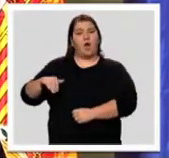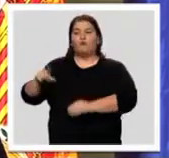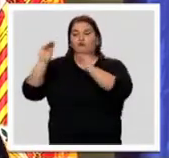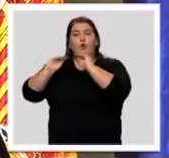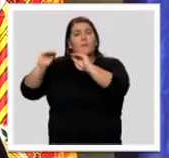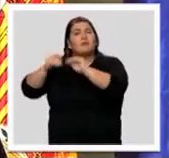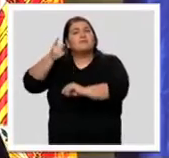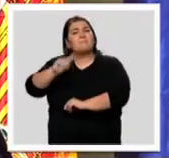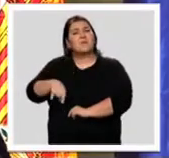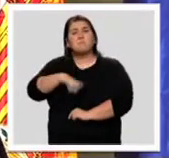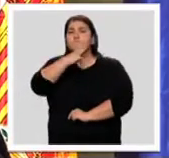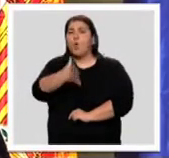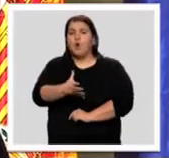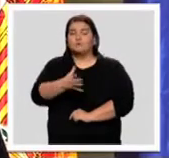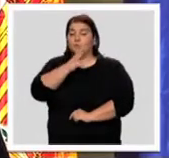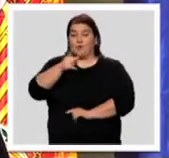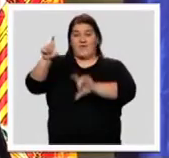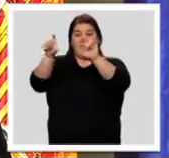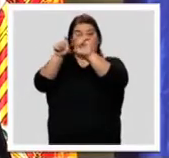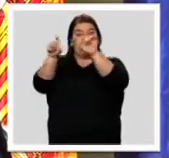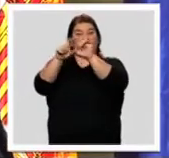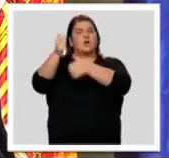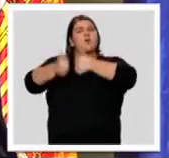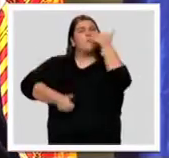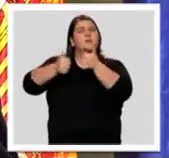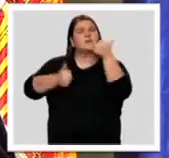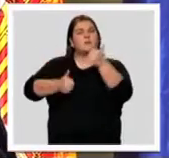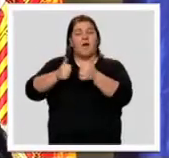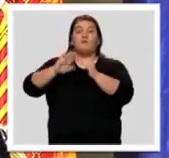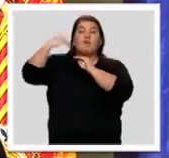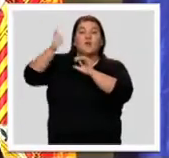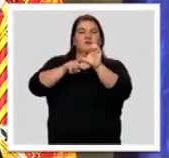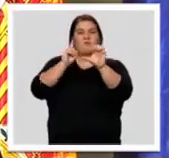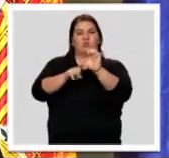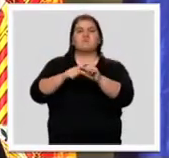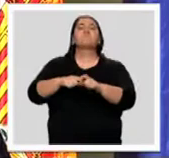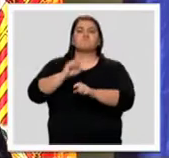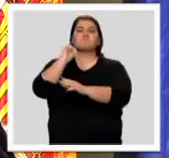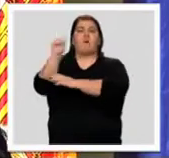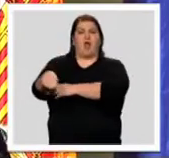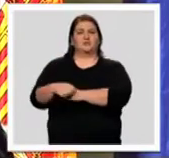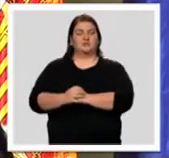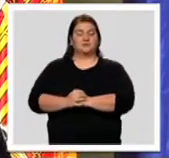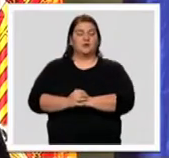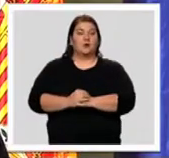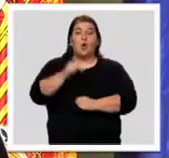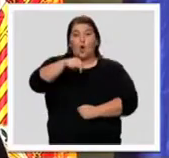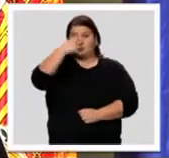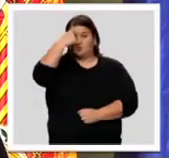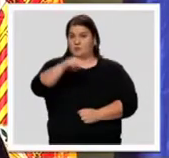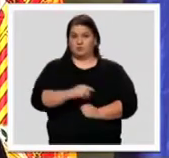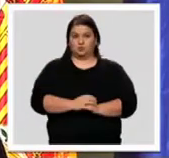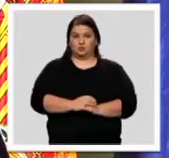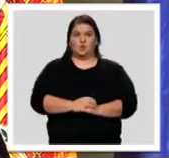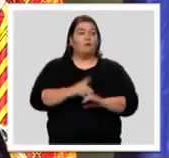que serlo también para que nuestras empresas sean más competitivas fuera de Extremadura. Hoy sabemos además con certeza